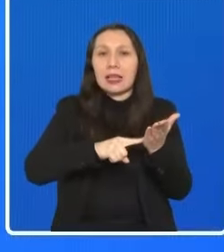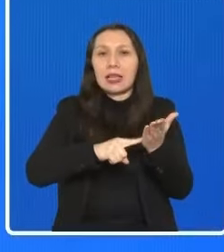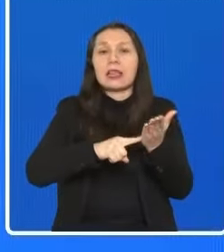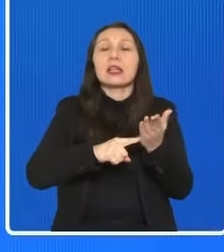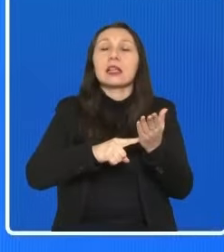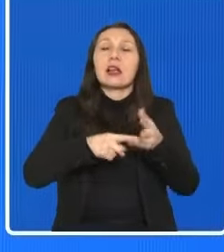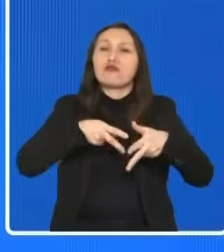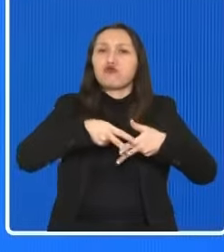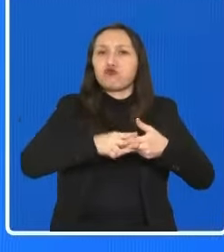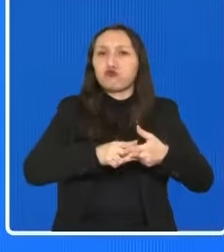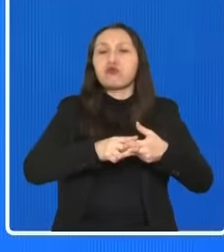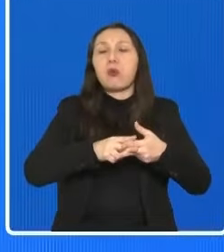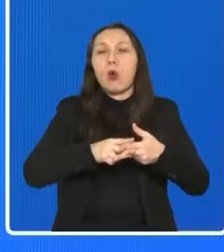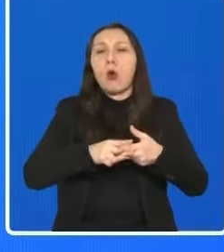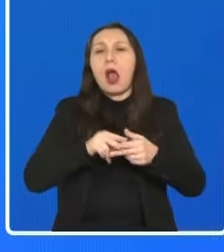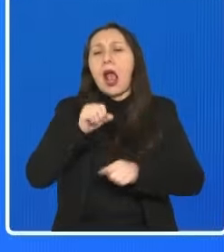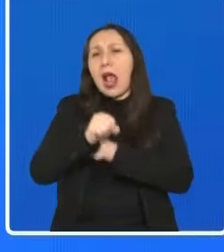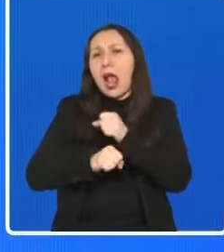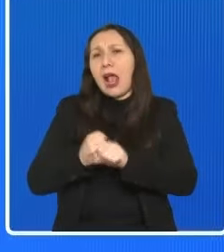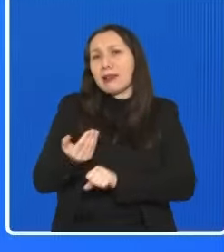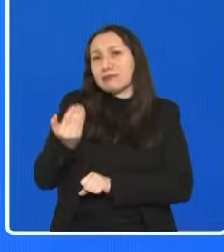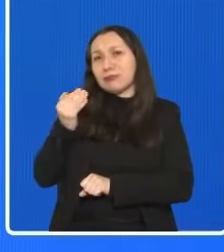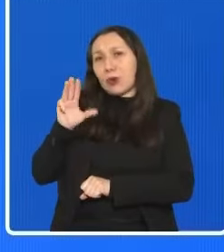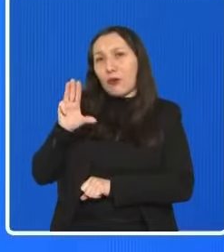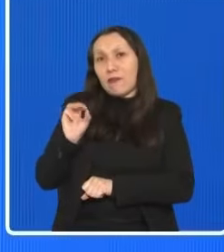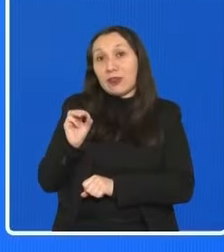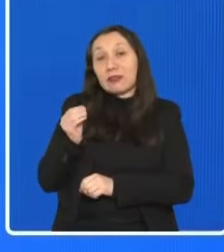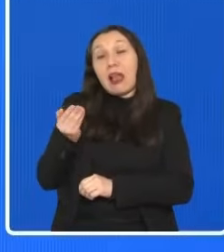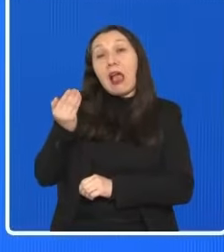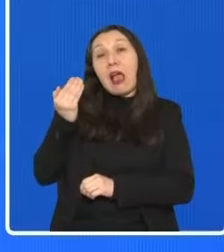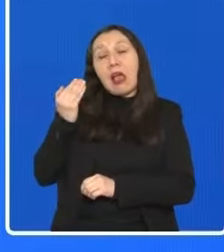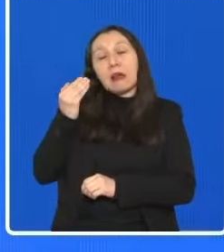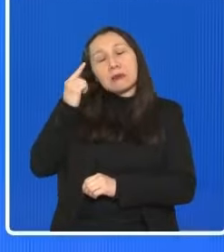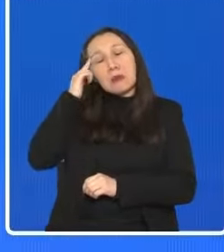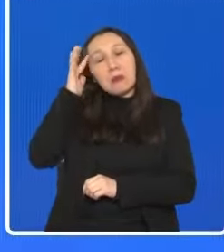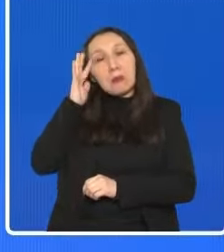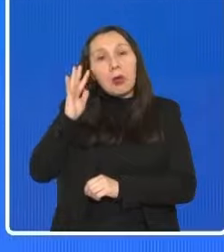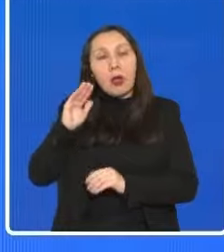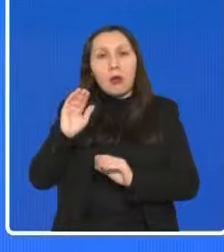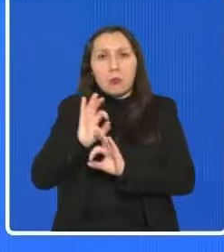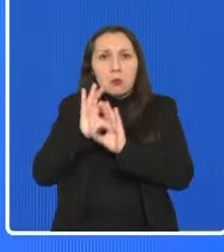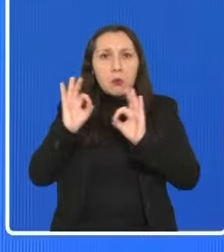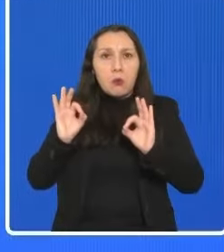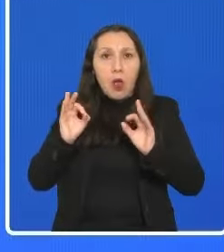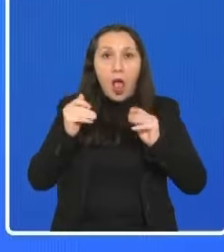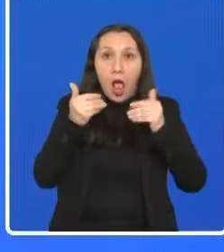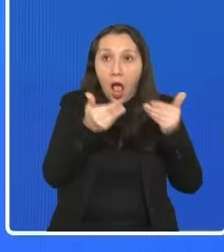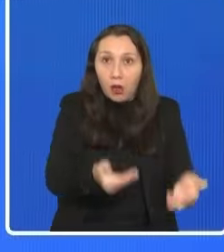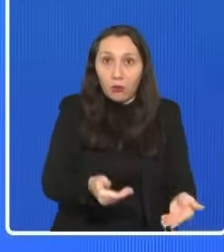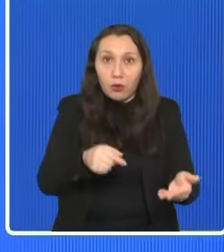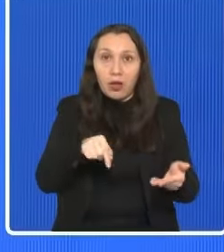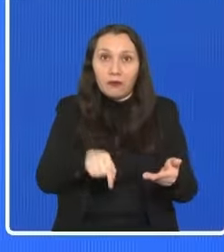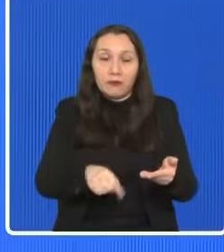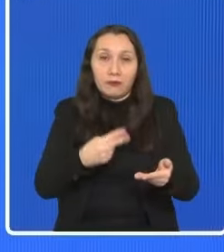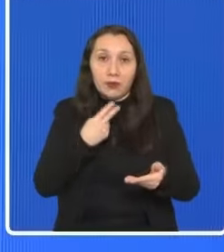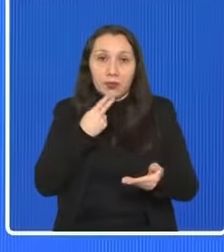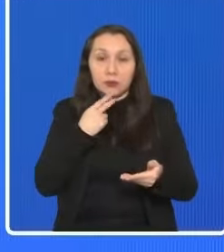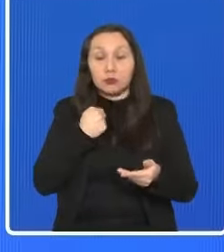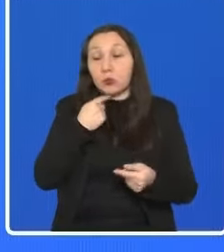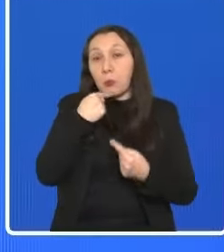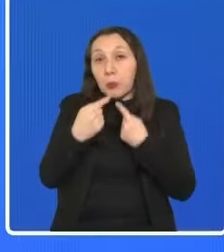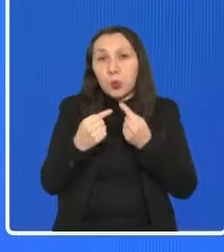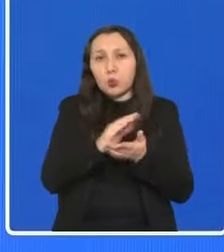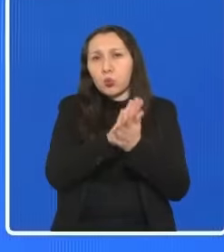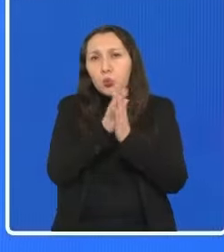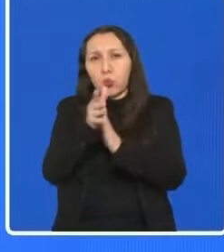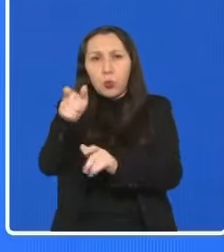tecnológica desde los años 90, pero en los años 90, ¿nos hubiésemos imaginado dónde estamos hoy día? Yo les pregunto a